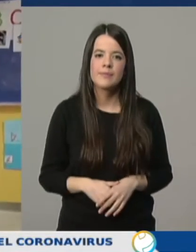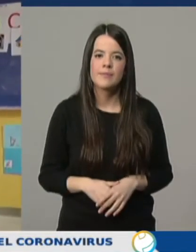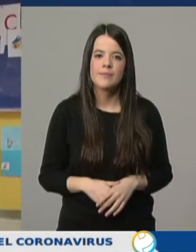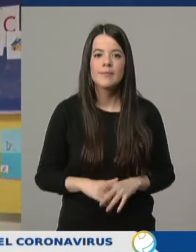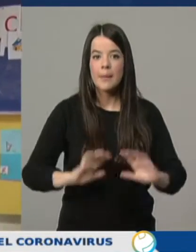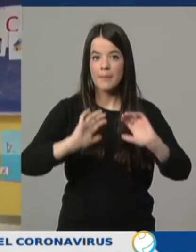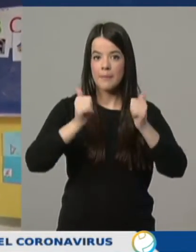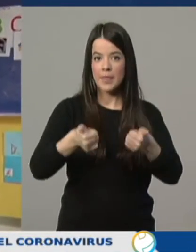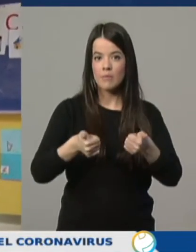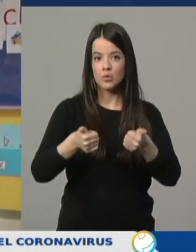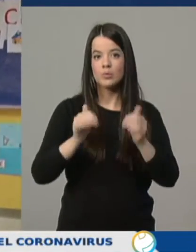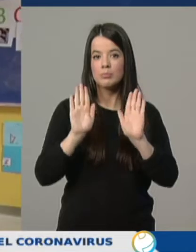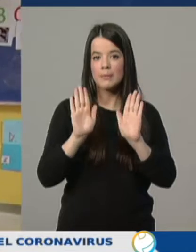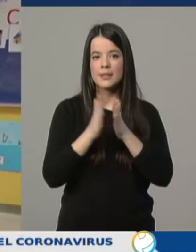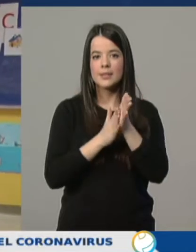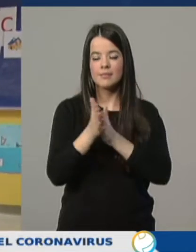¡Empezamos! Palmas.